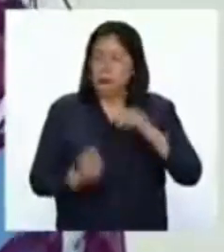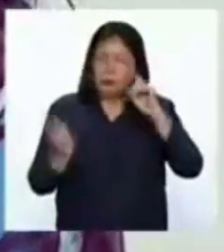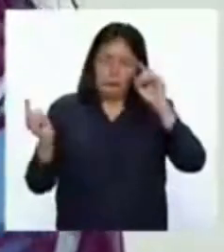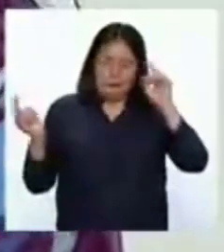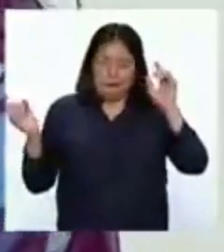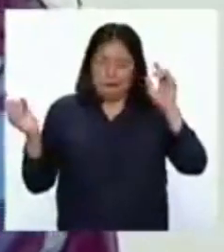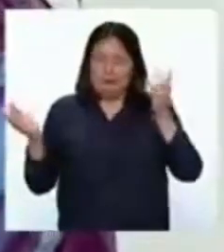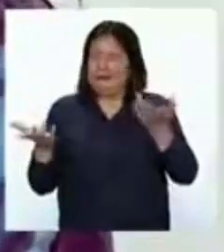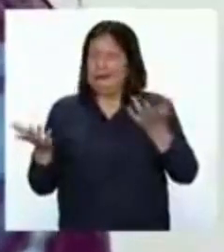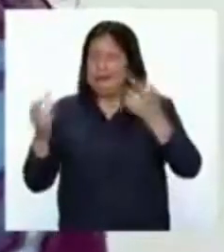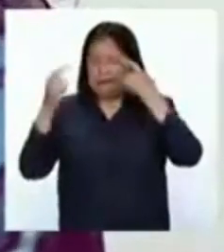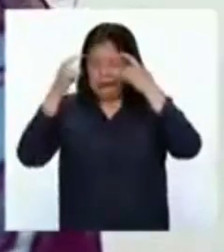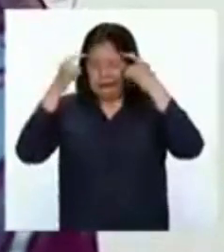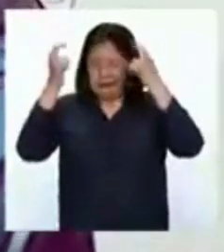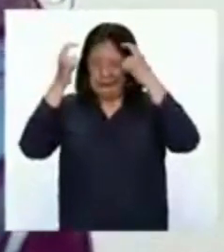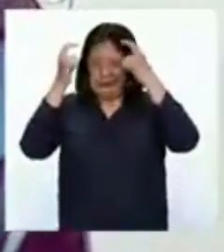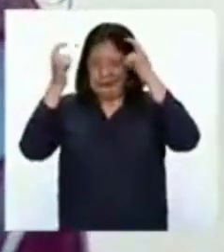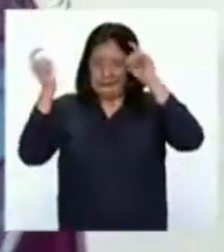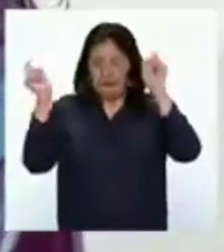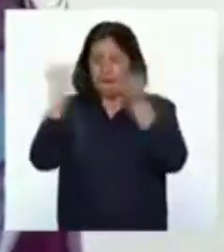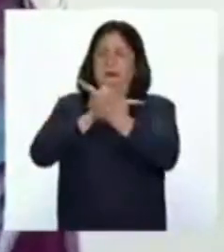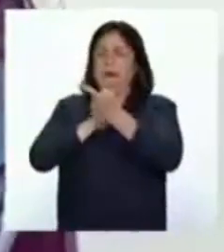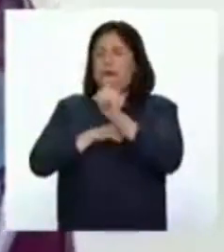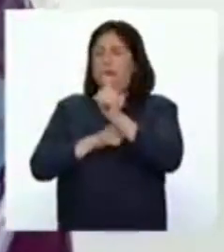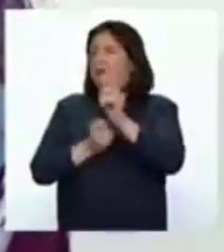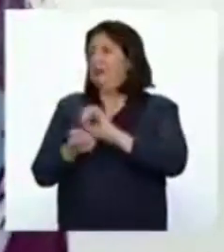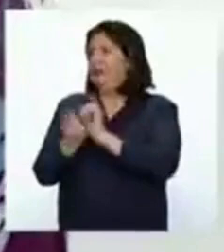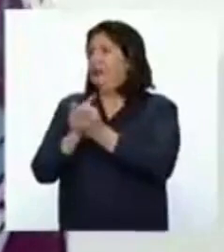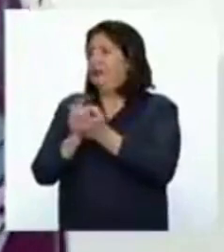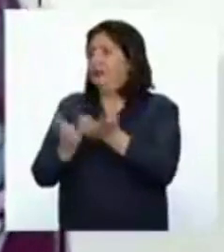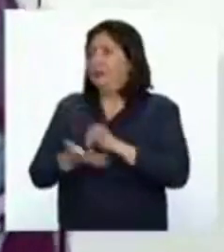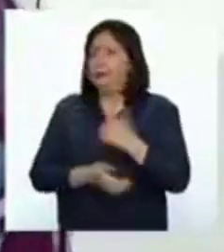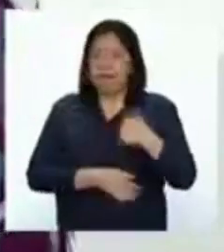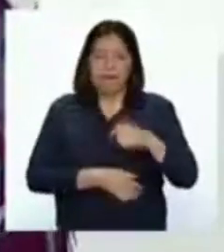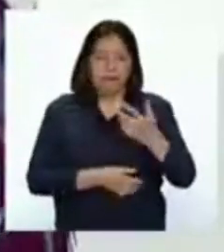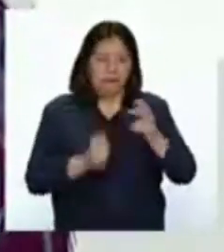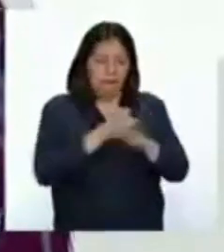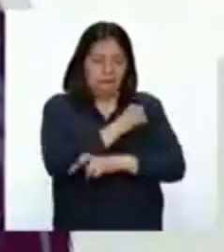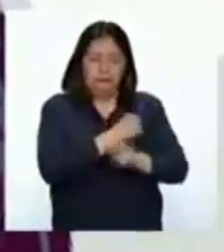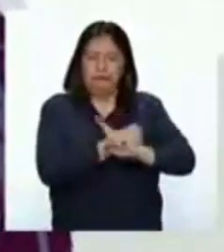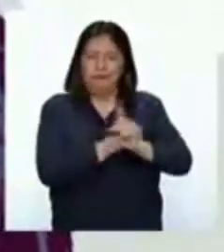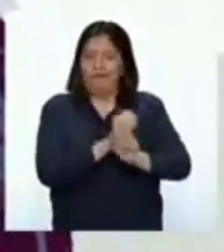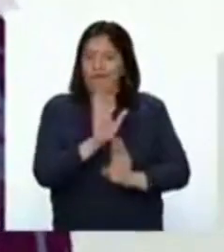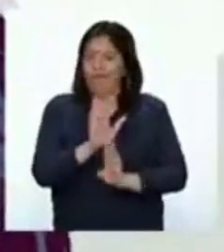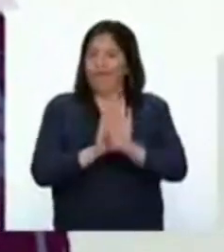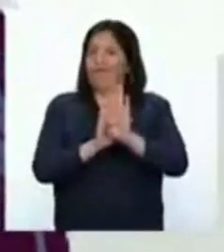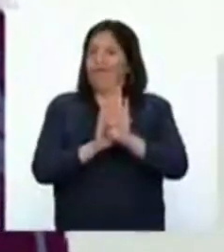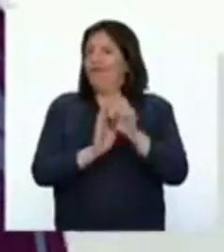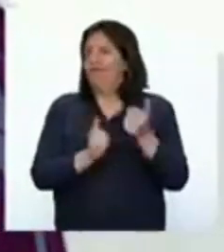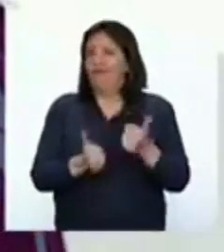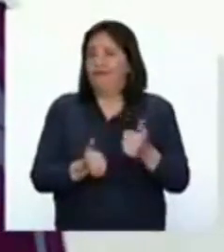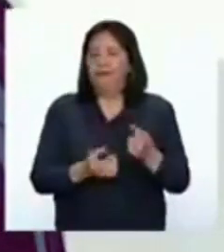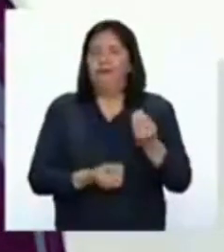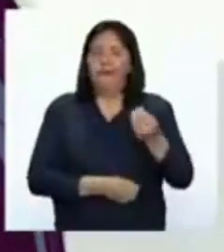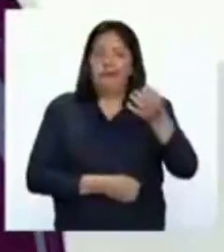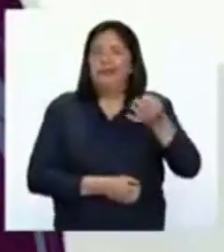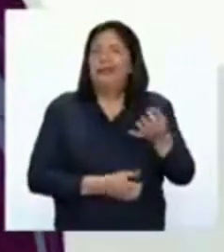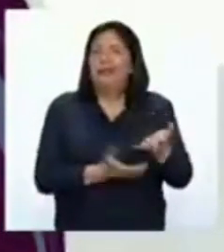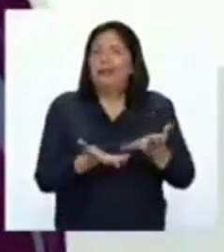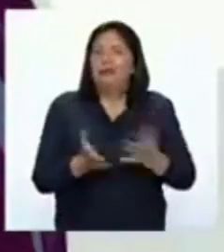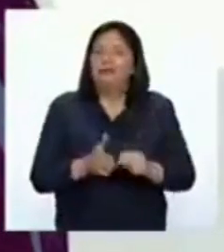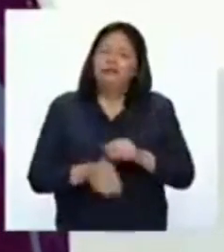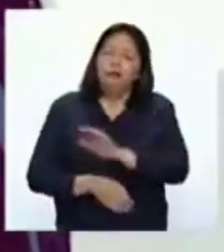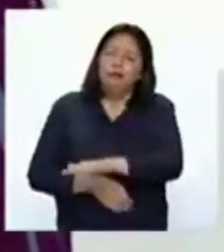irreversible del sistema nervioso central, lo que nos lleva a que nuestro país no se desarrolle correctamente por la calidad de